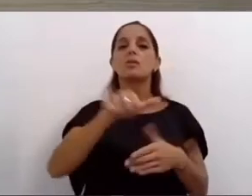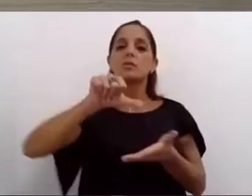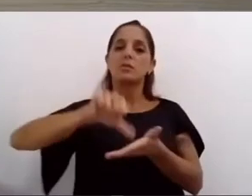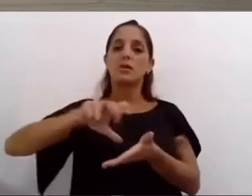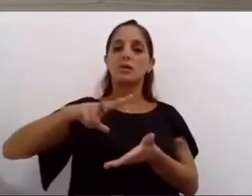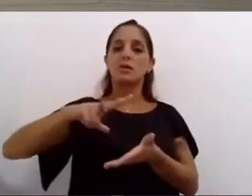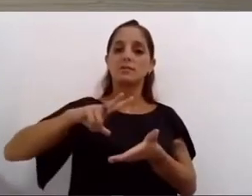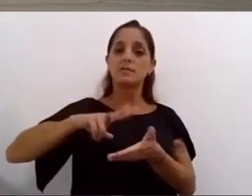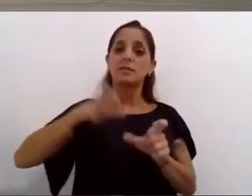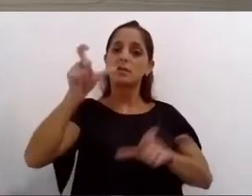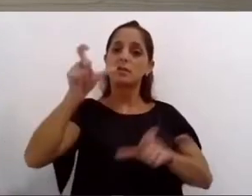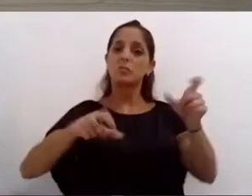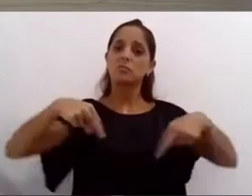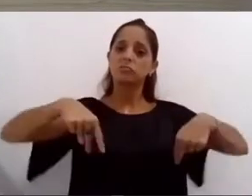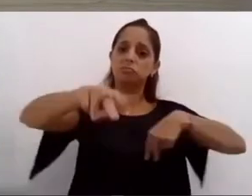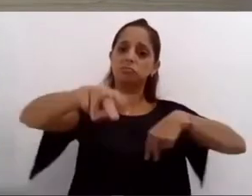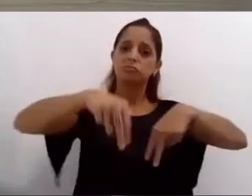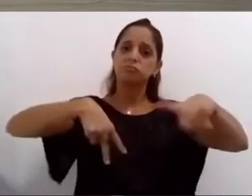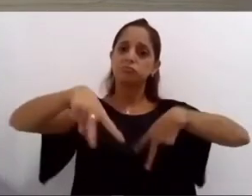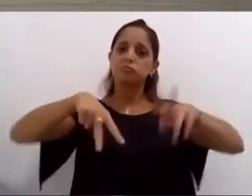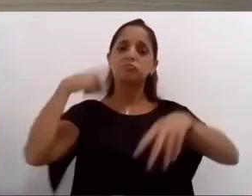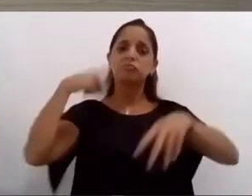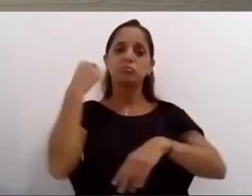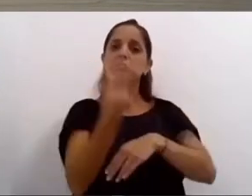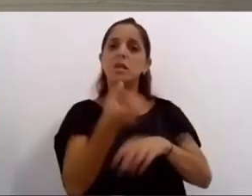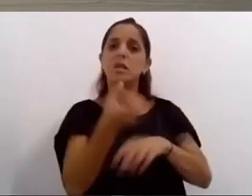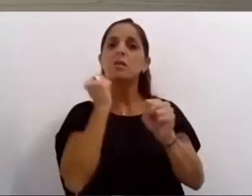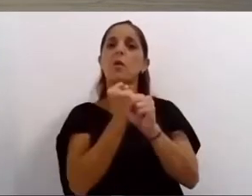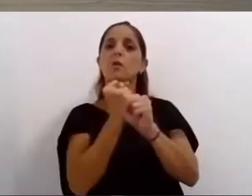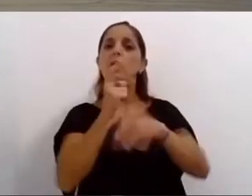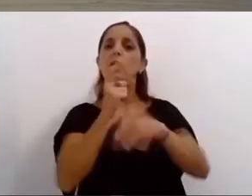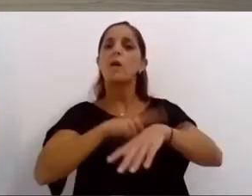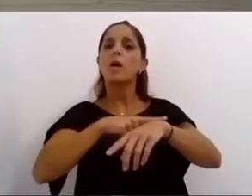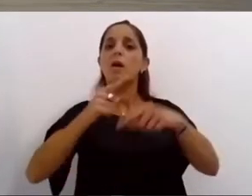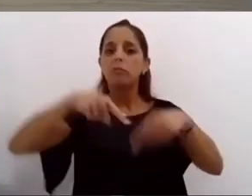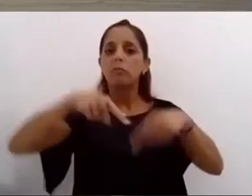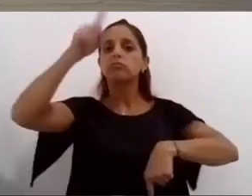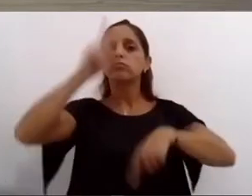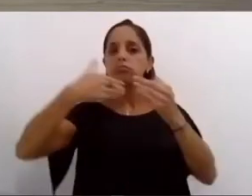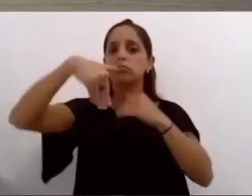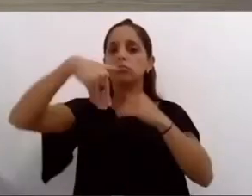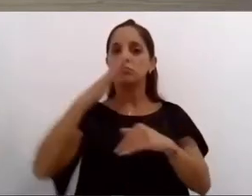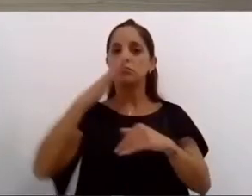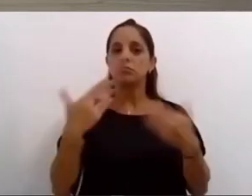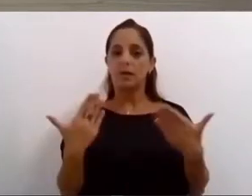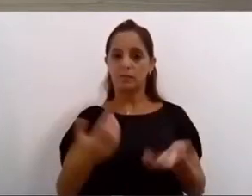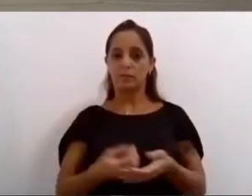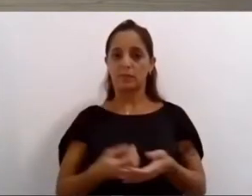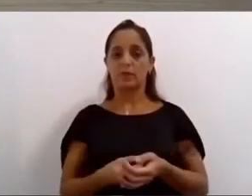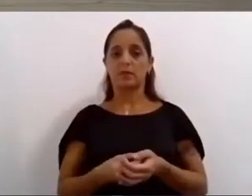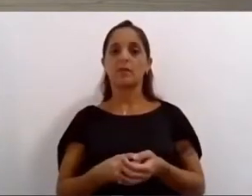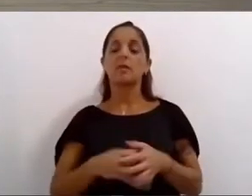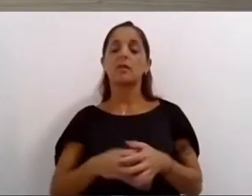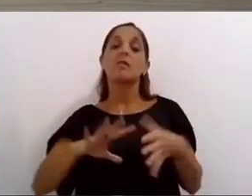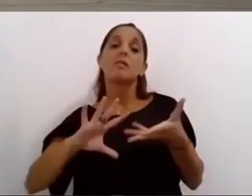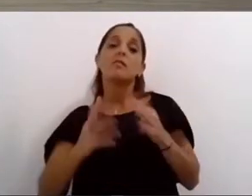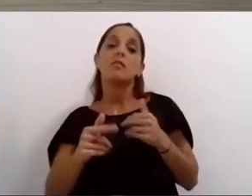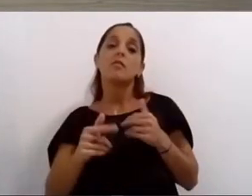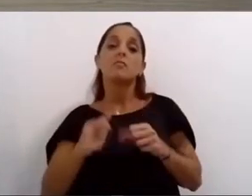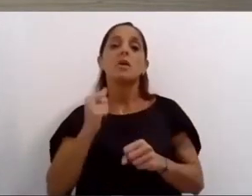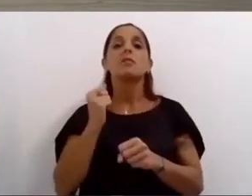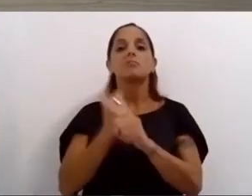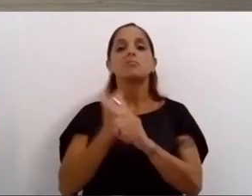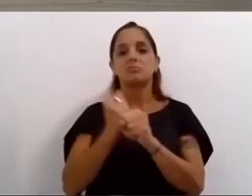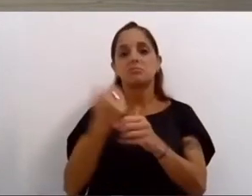corredores y que su actividad se prolongue durante más horas del día eso es dar más oportunidades para el trabajo